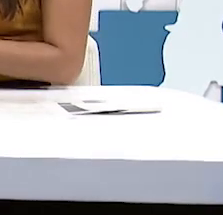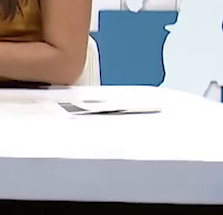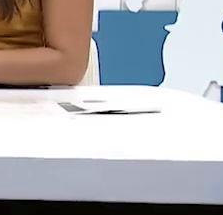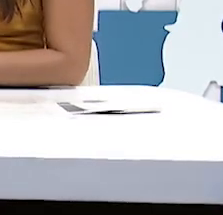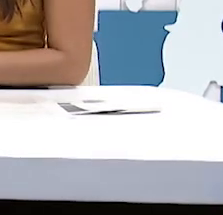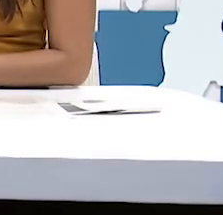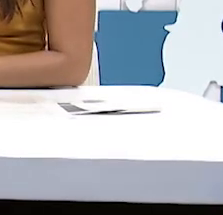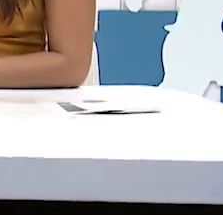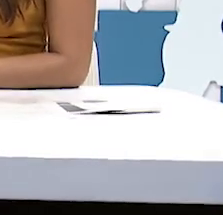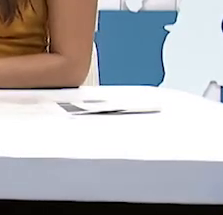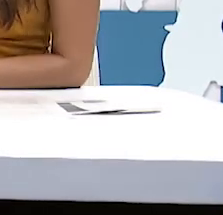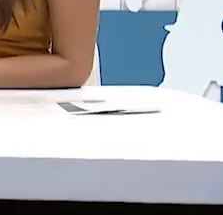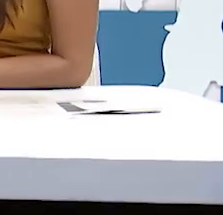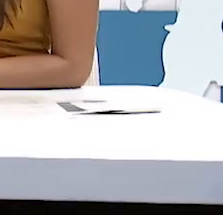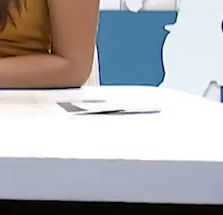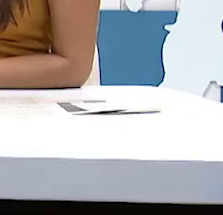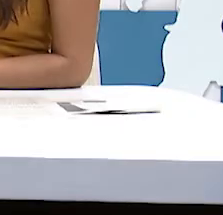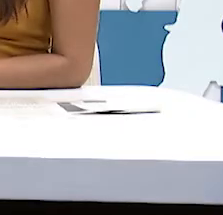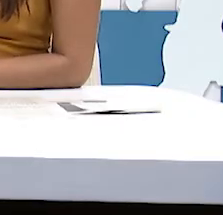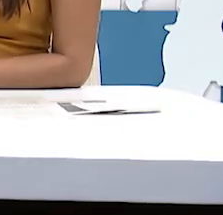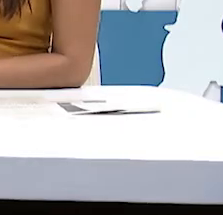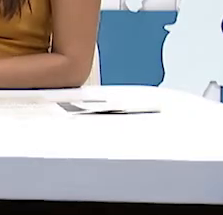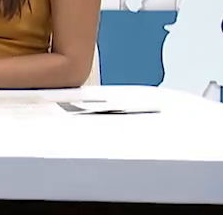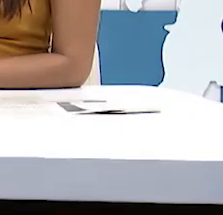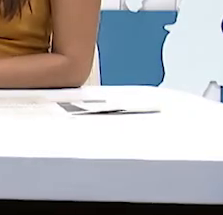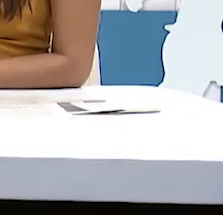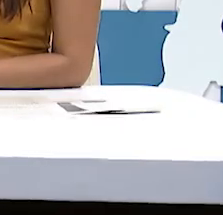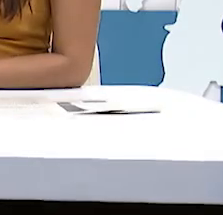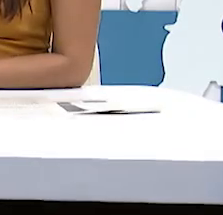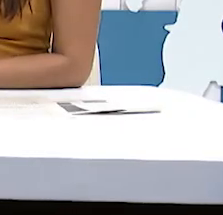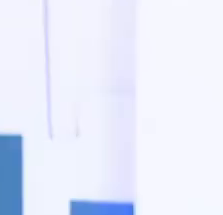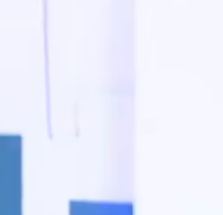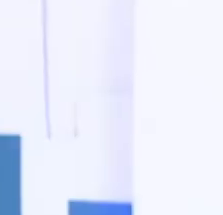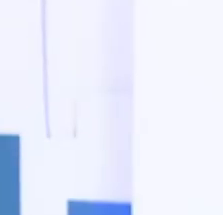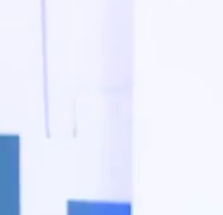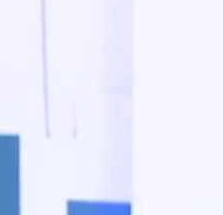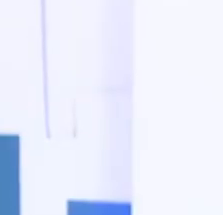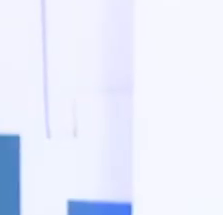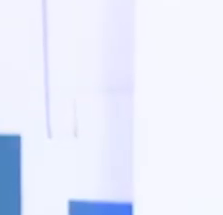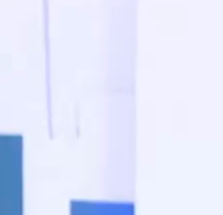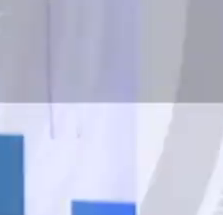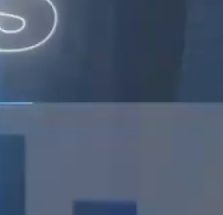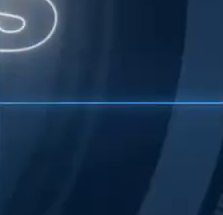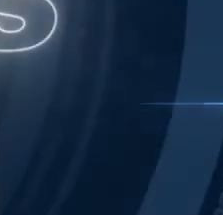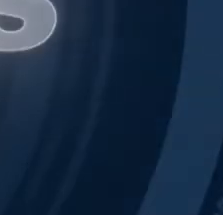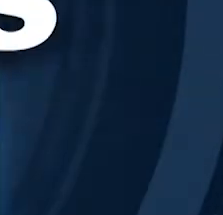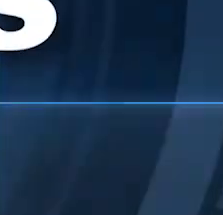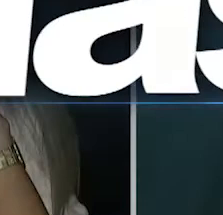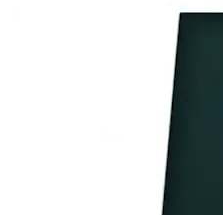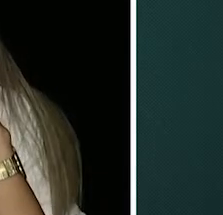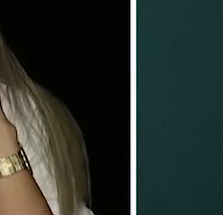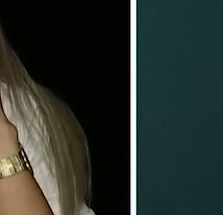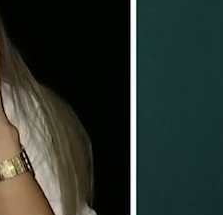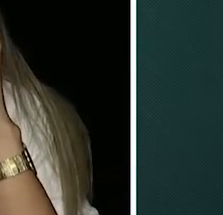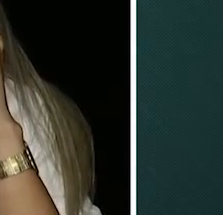comprometidas por esta conflagración. Así es, Daniela y televidente, los organismos de socorro han acudido al lugar y en este momento hacemos contacto con la periodista Diana